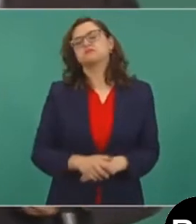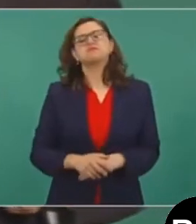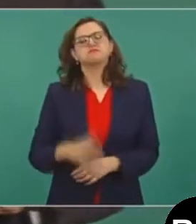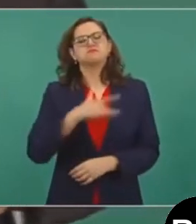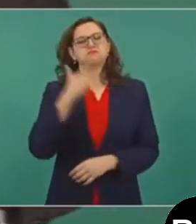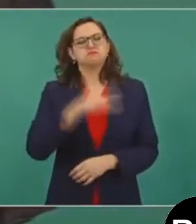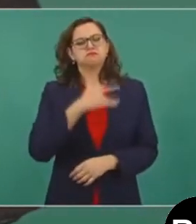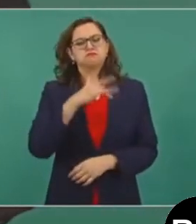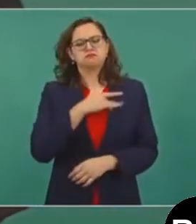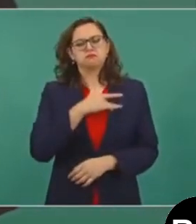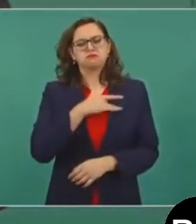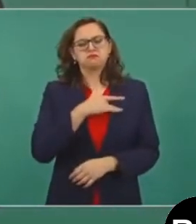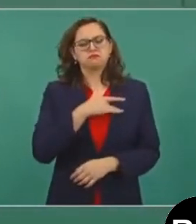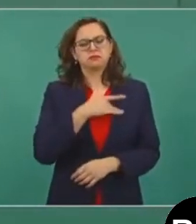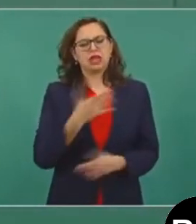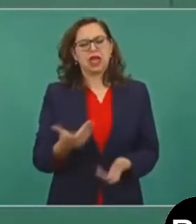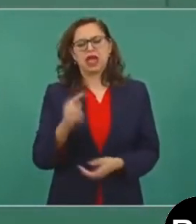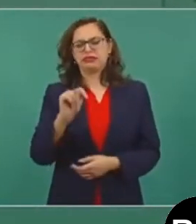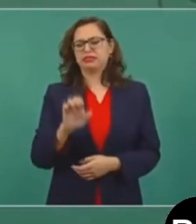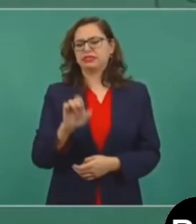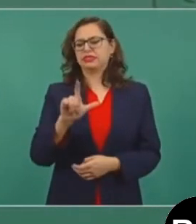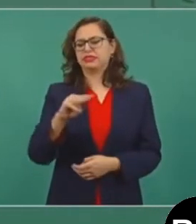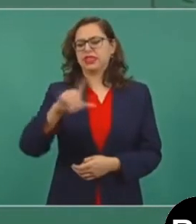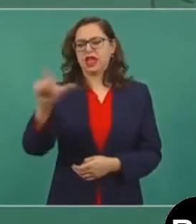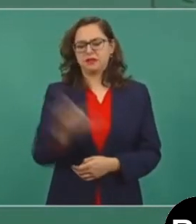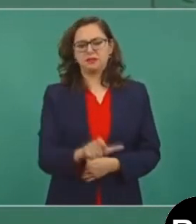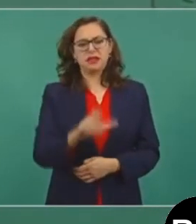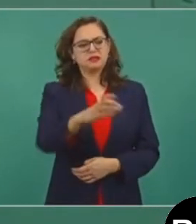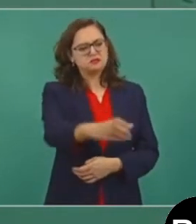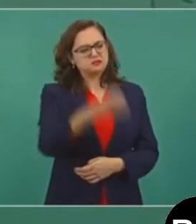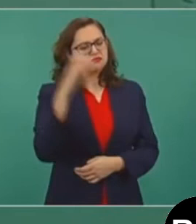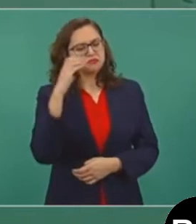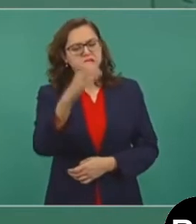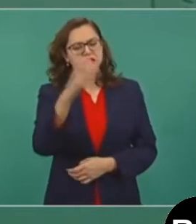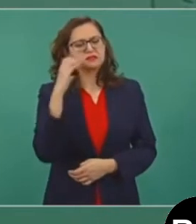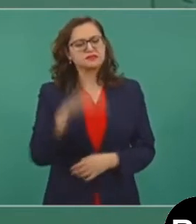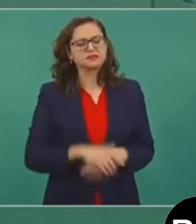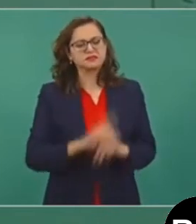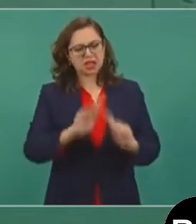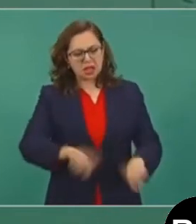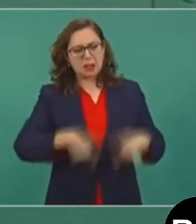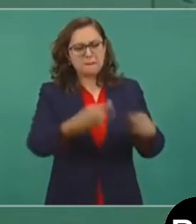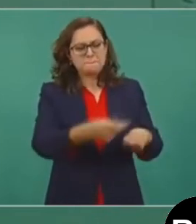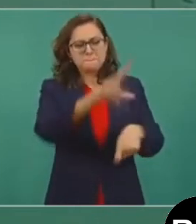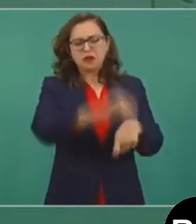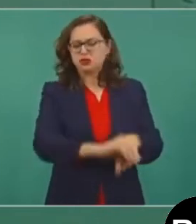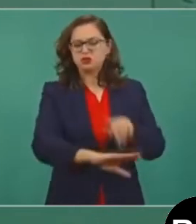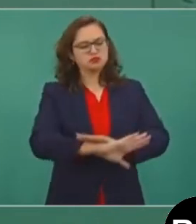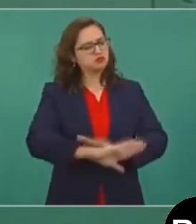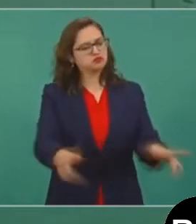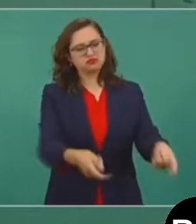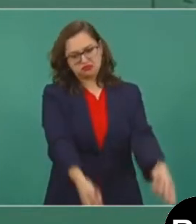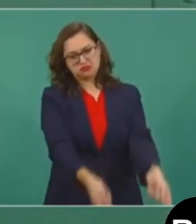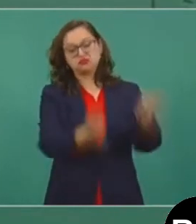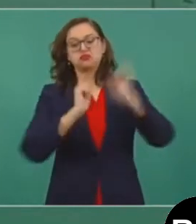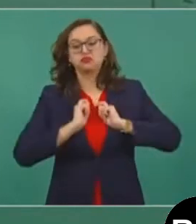expropia o no se expropia, no se renueva la concesión,